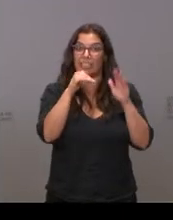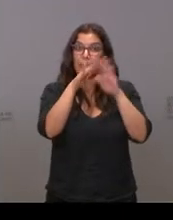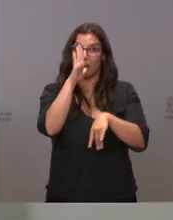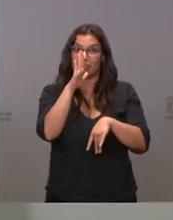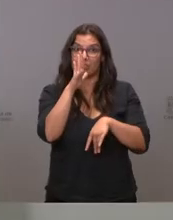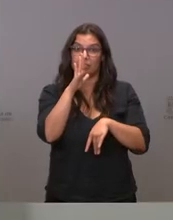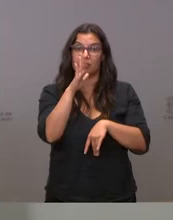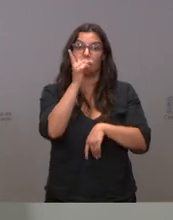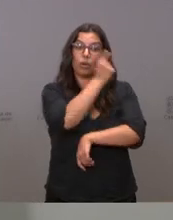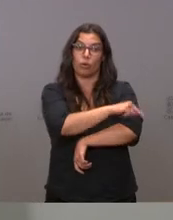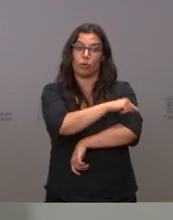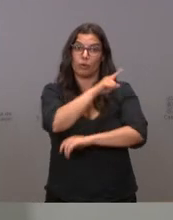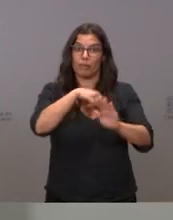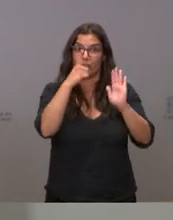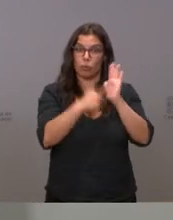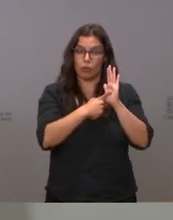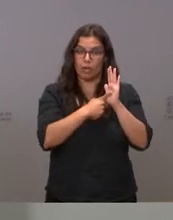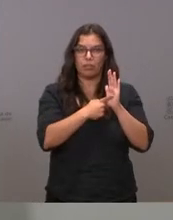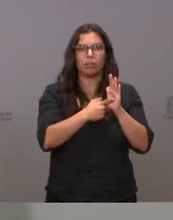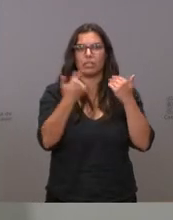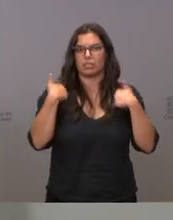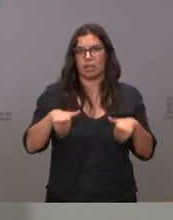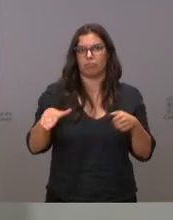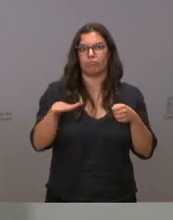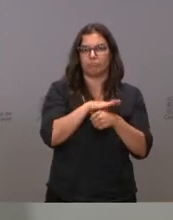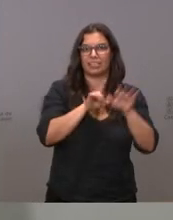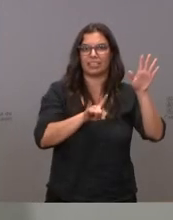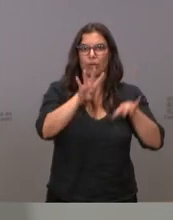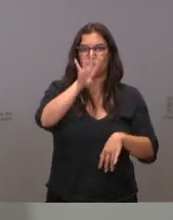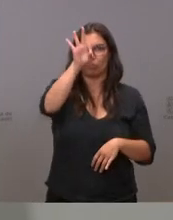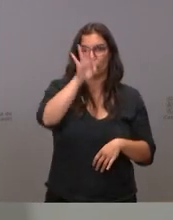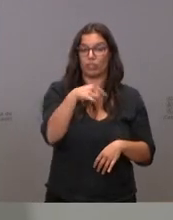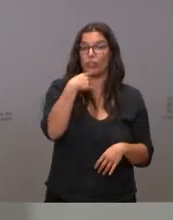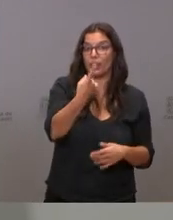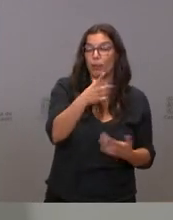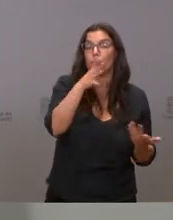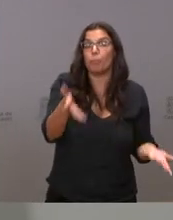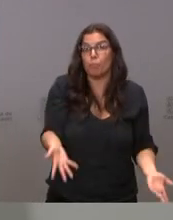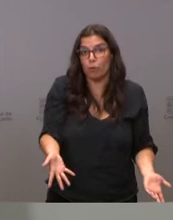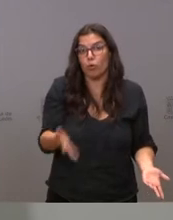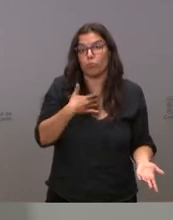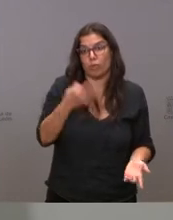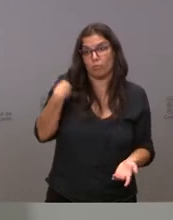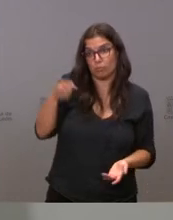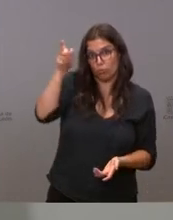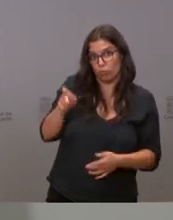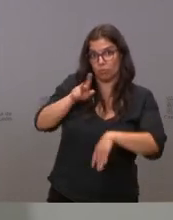con cobertura completa, el 64%. Digo esto porque igual el delegado